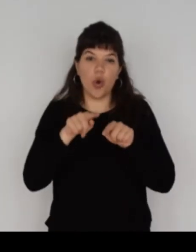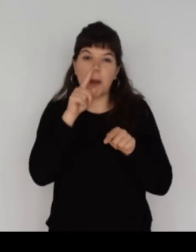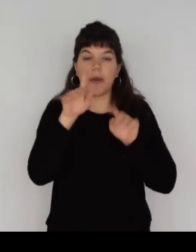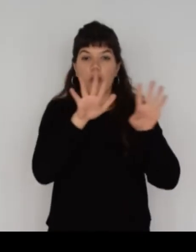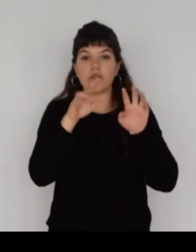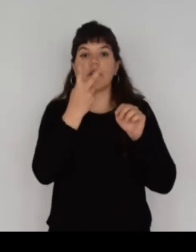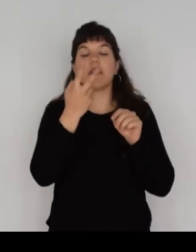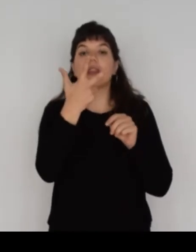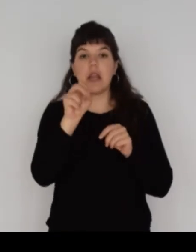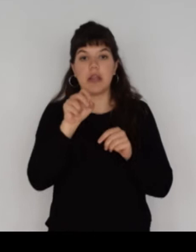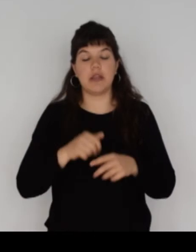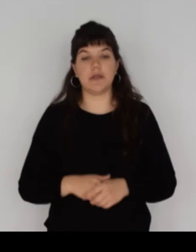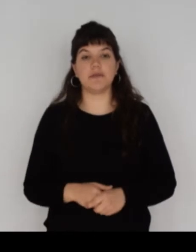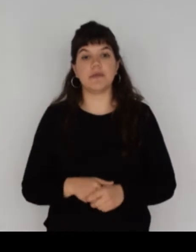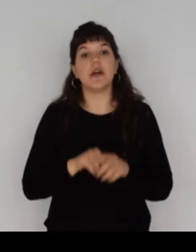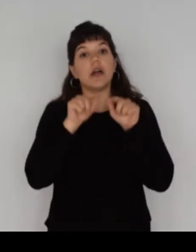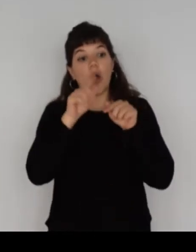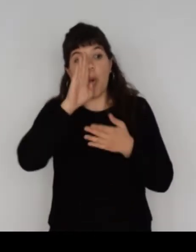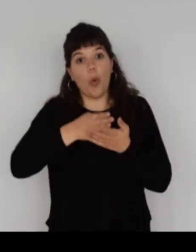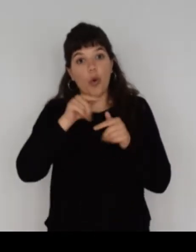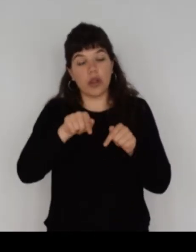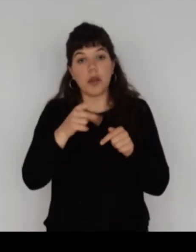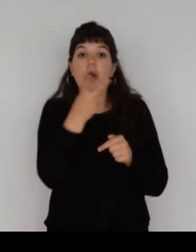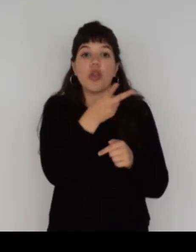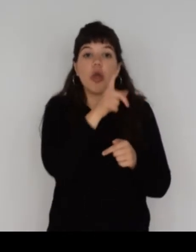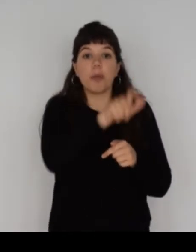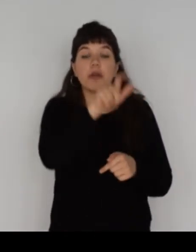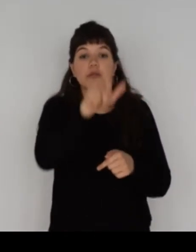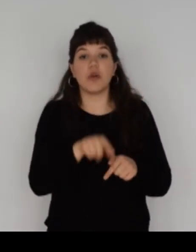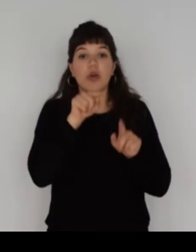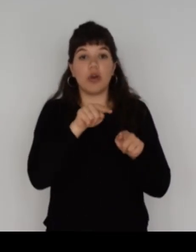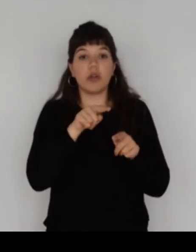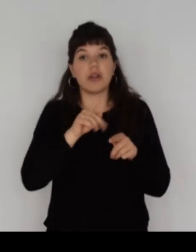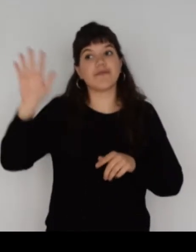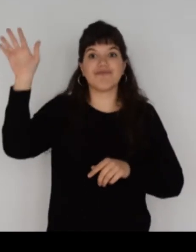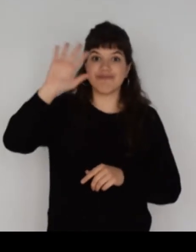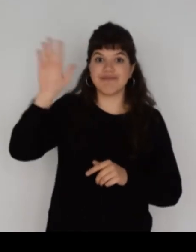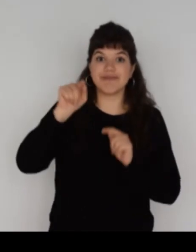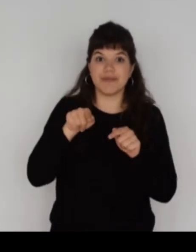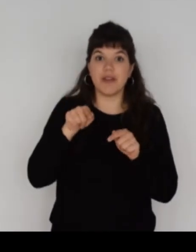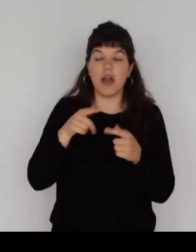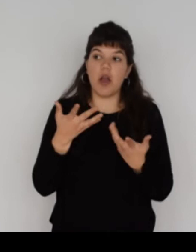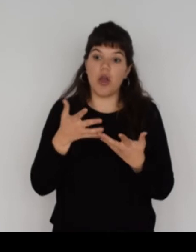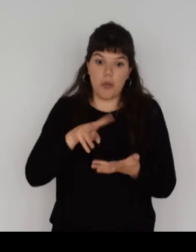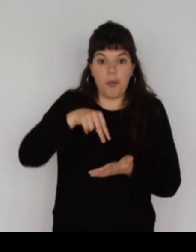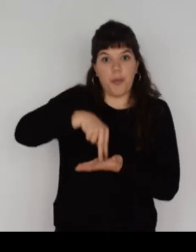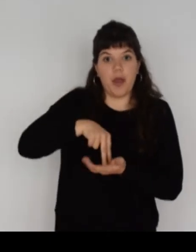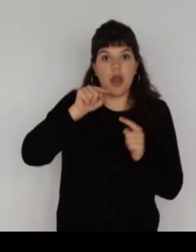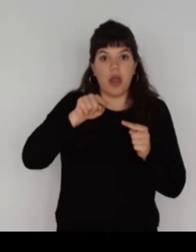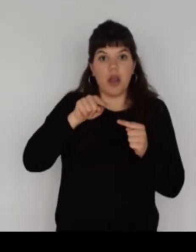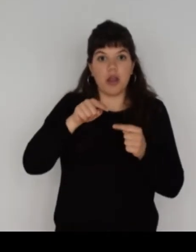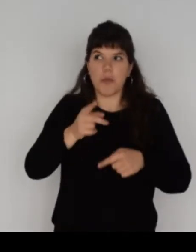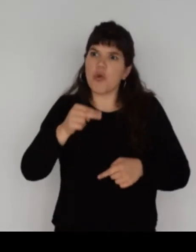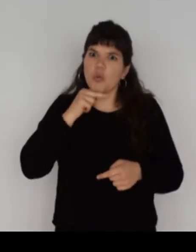1930. En esta última, dos personajes homínidos saludan sobre una plataforma pétrea como pirámide